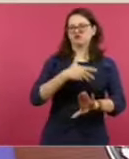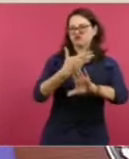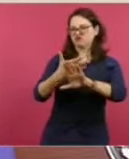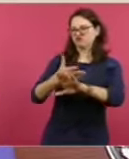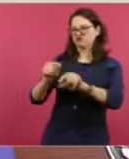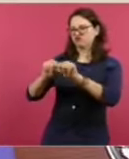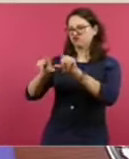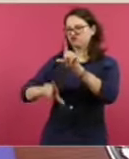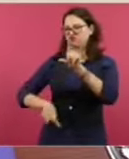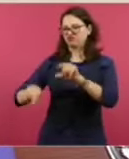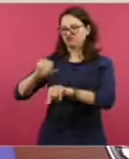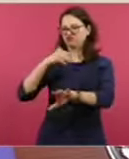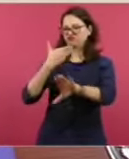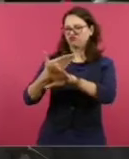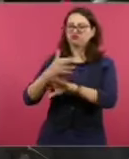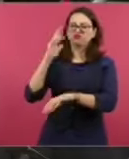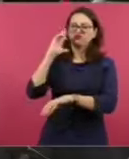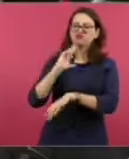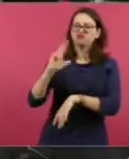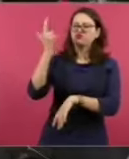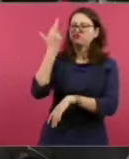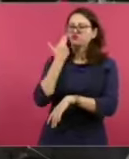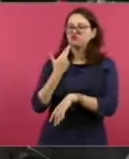Clasista, racista.